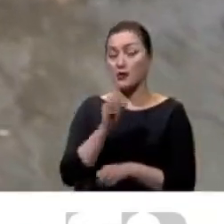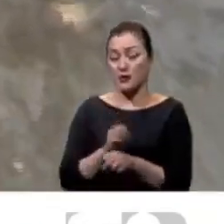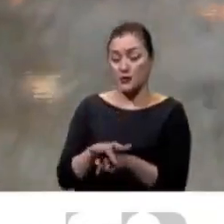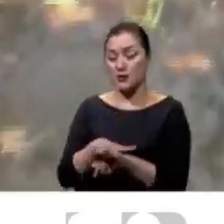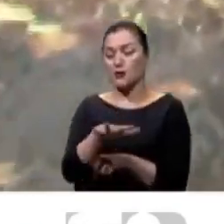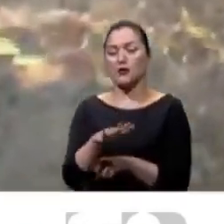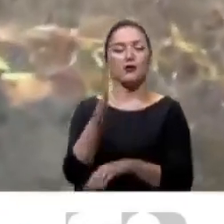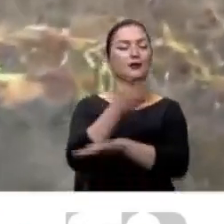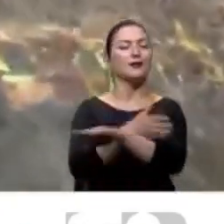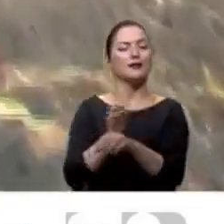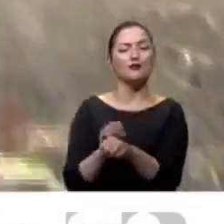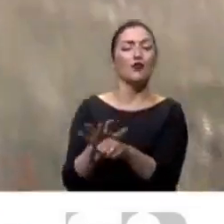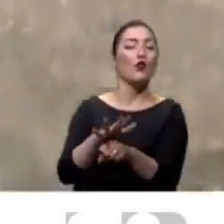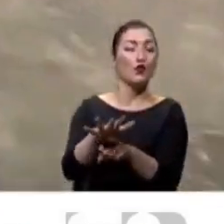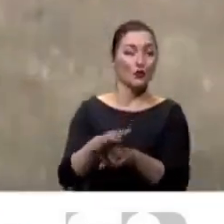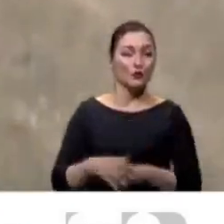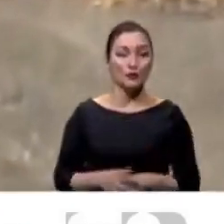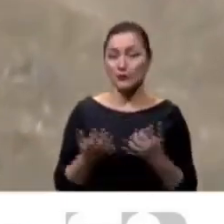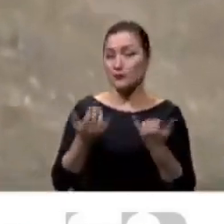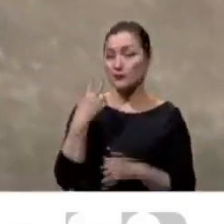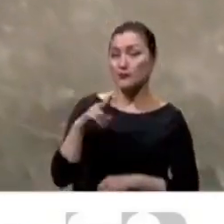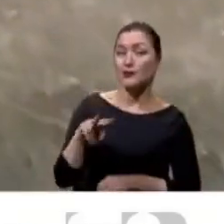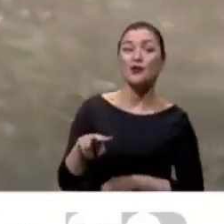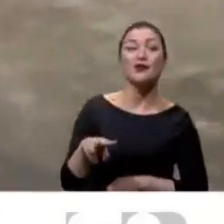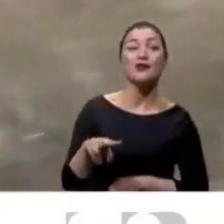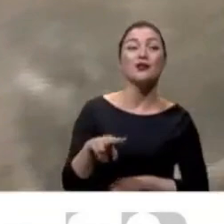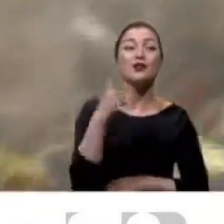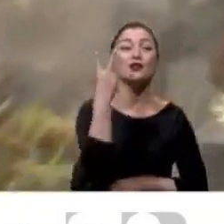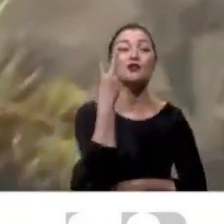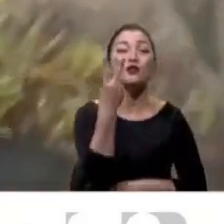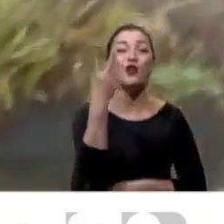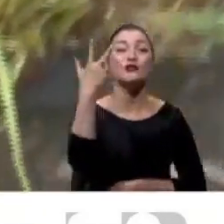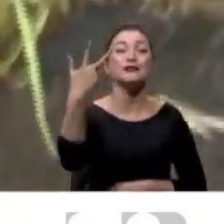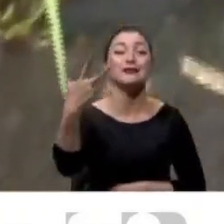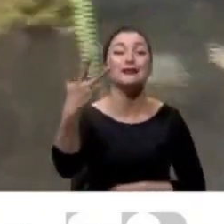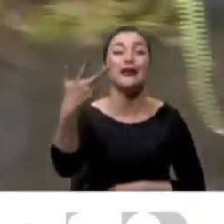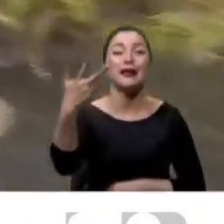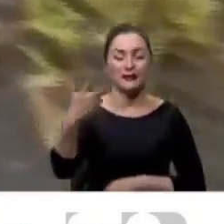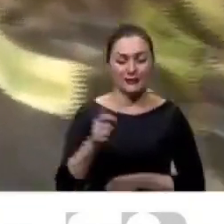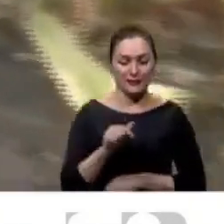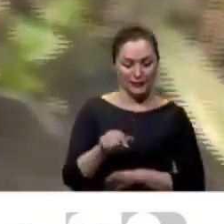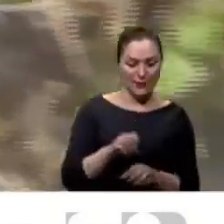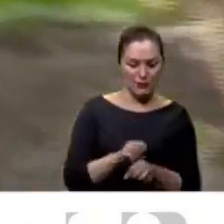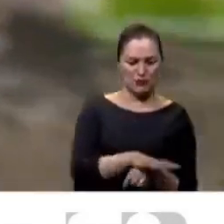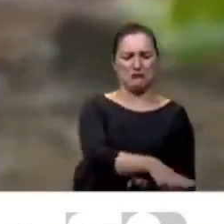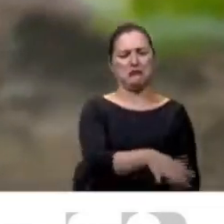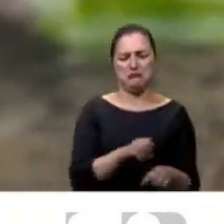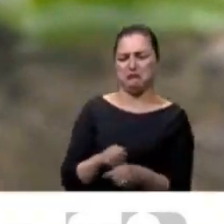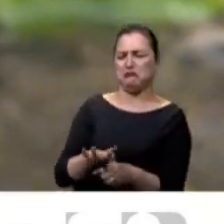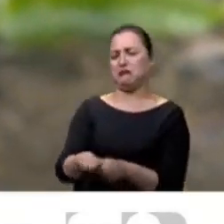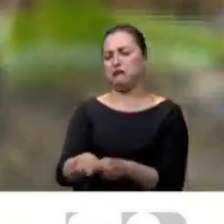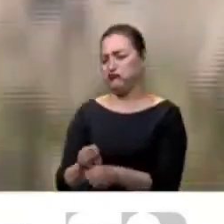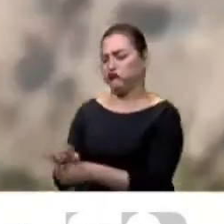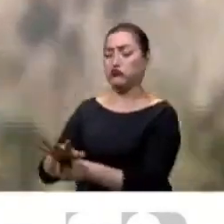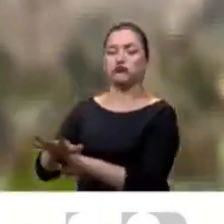era una fuga de agua, pero hoy lo que podemos observar es que habrían como dos o incluso tres fugas que el agua se está yendo por completo. Una